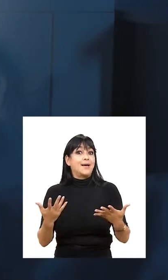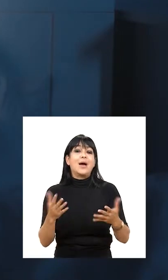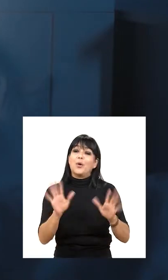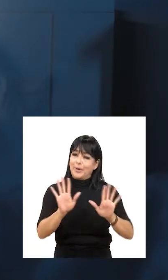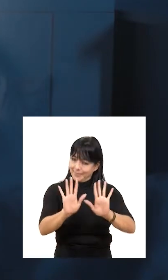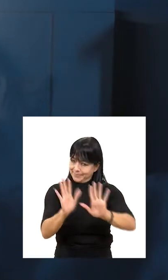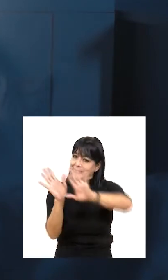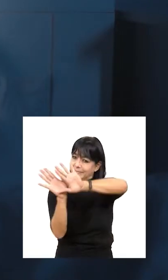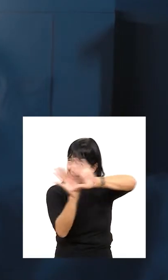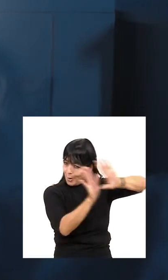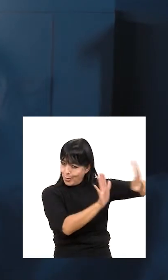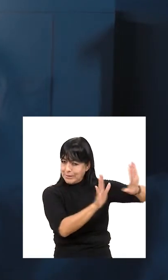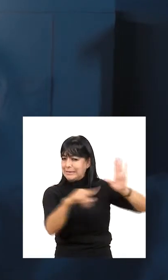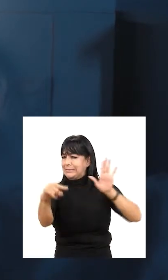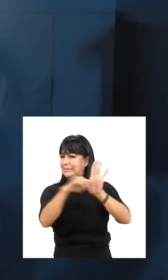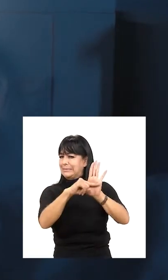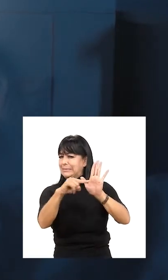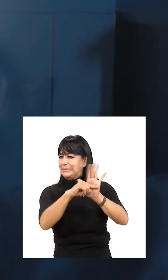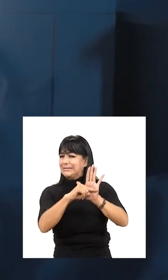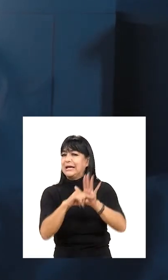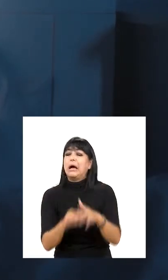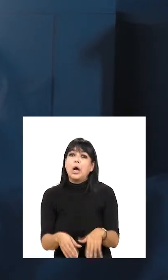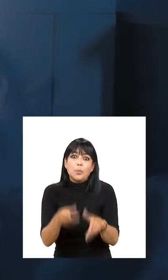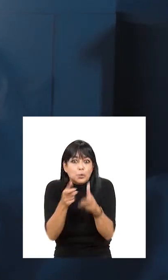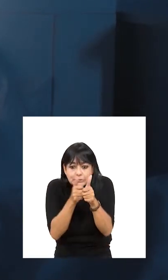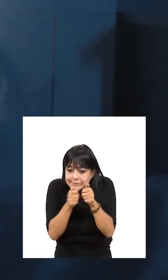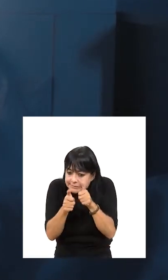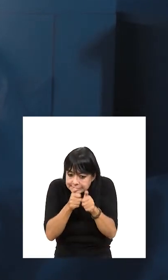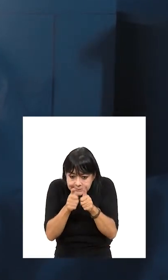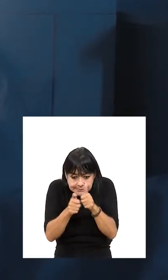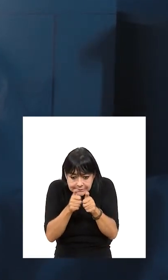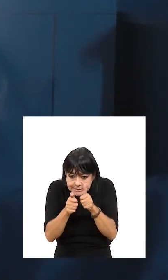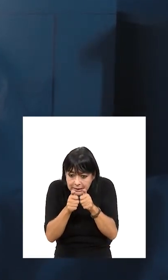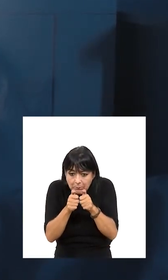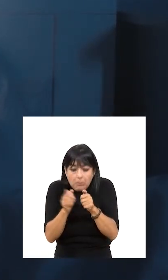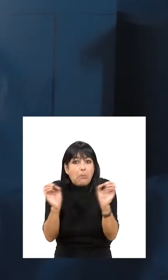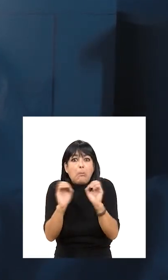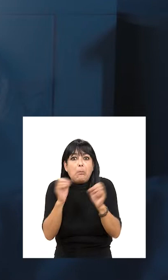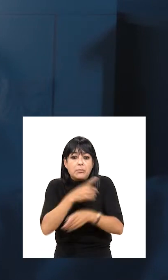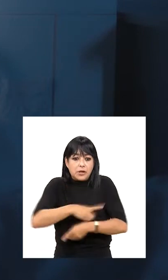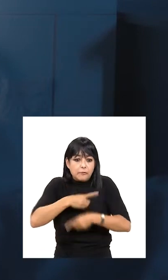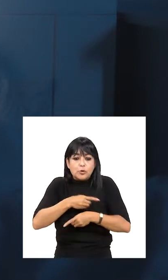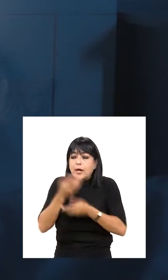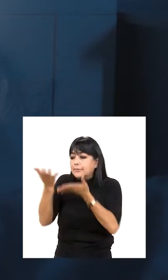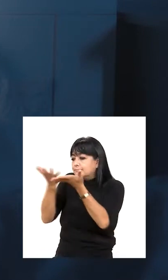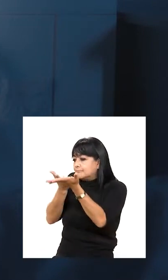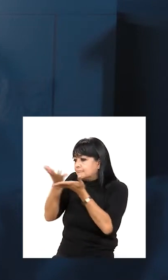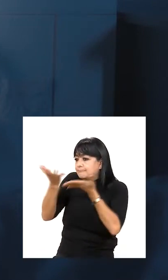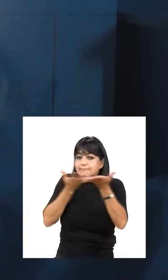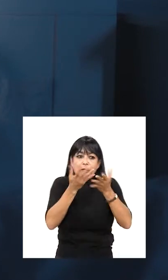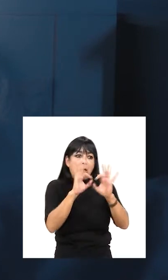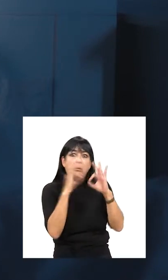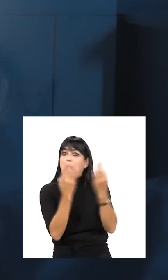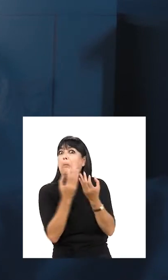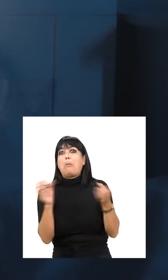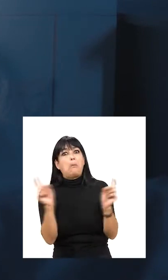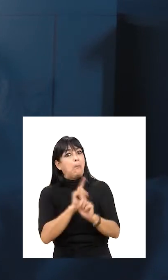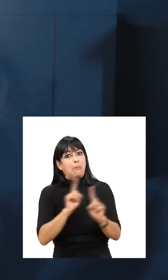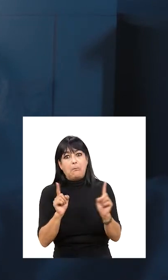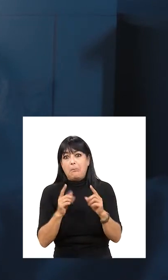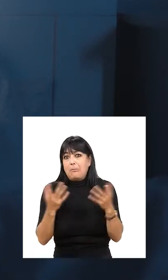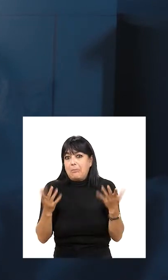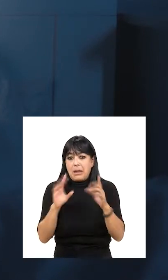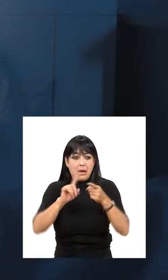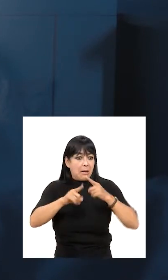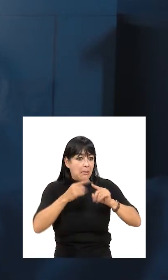Aspectos negativos. Dependemos mucho de los aparatos. Hemos dejado de disfrutar una buena charla con nuestros familiares